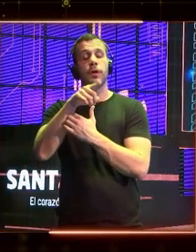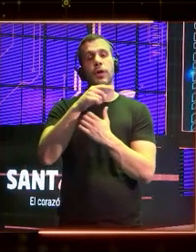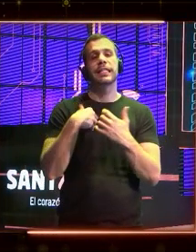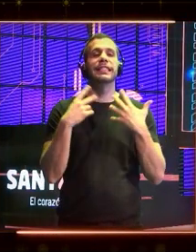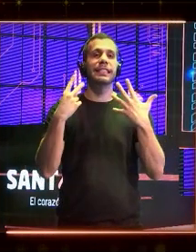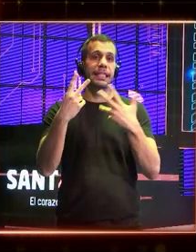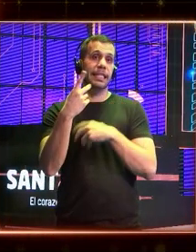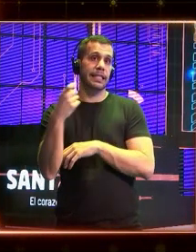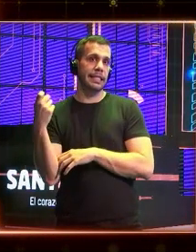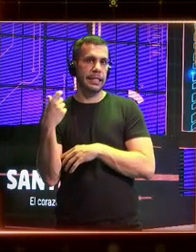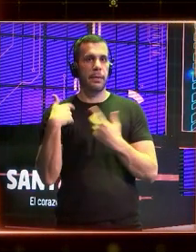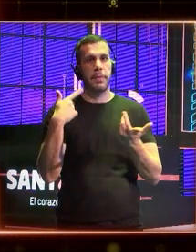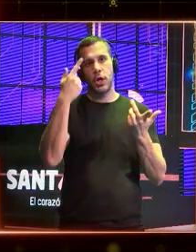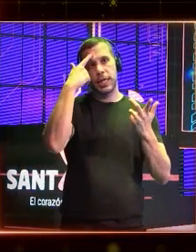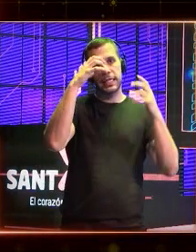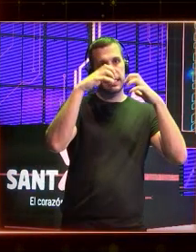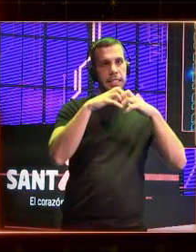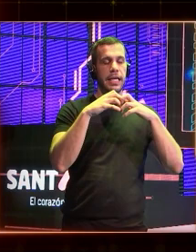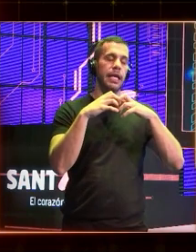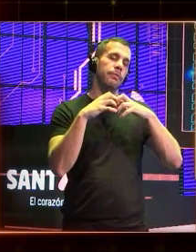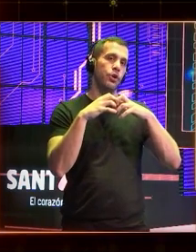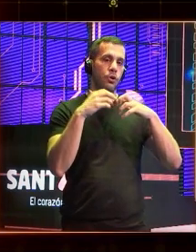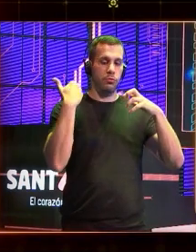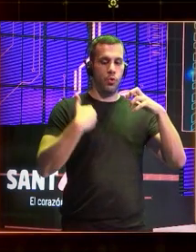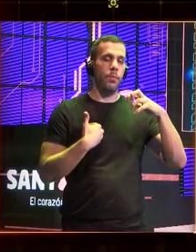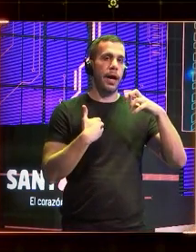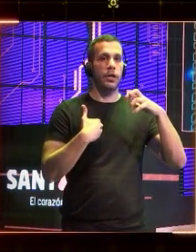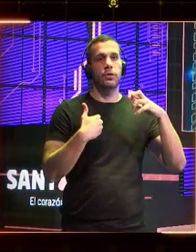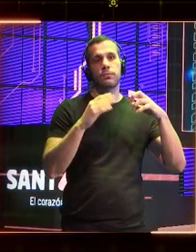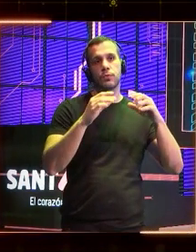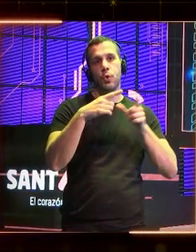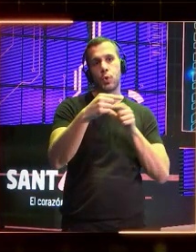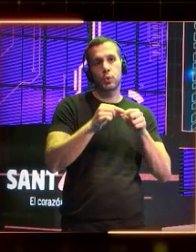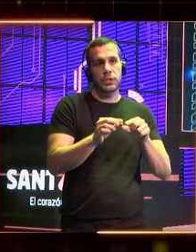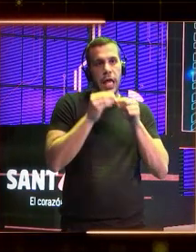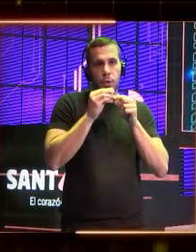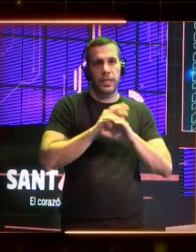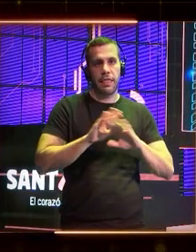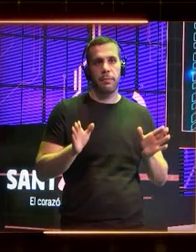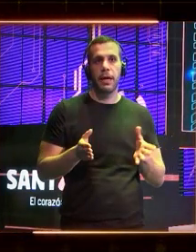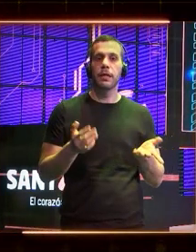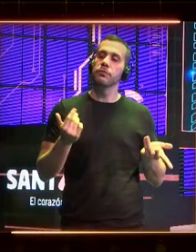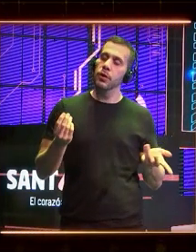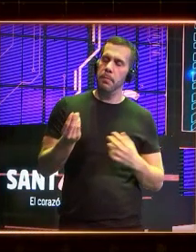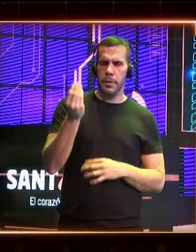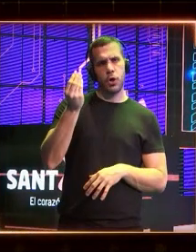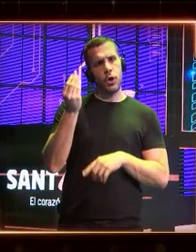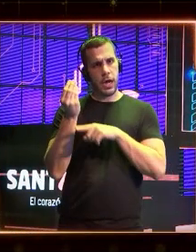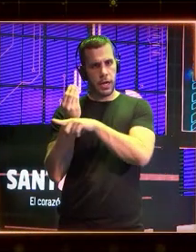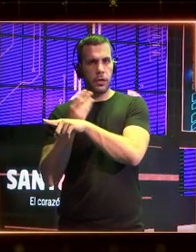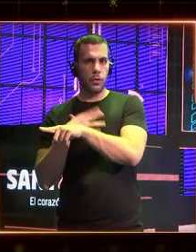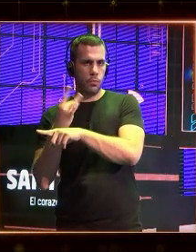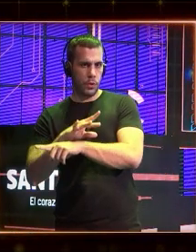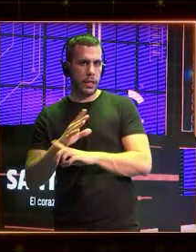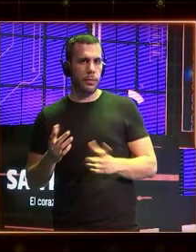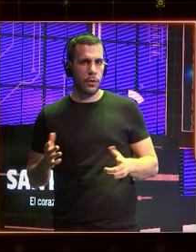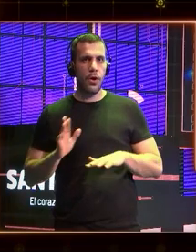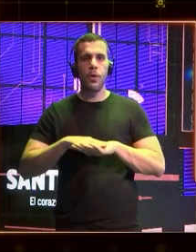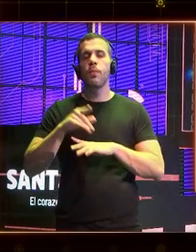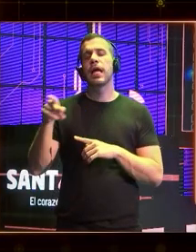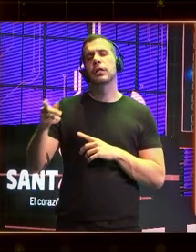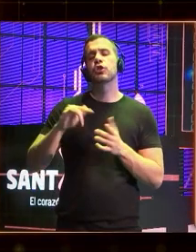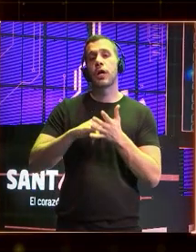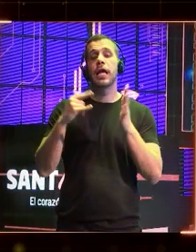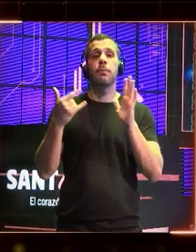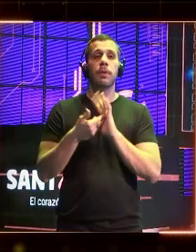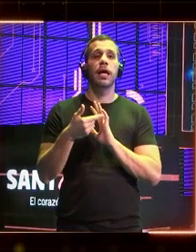nos permite. Oye, mira si hay espacio para mejorar. Oye, que para eso hemos lanzado lo que se llama el plan de